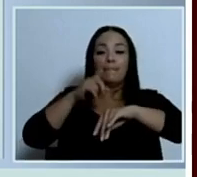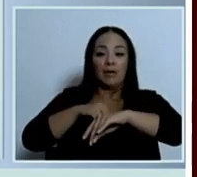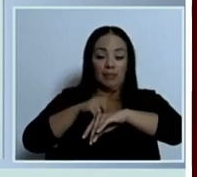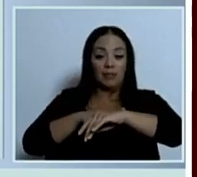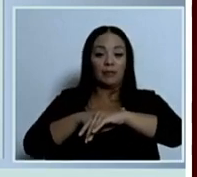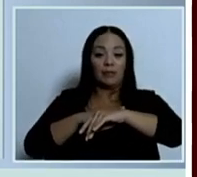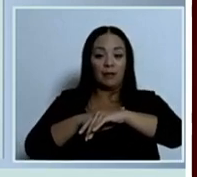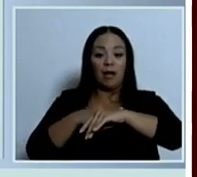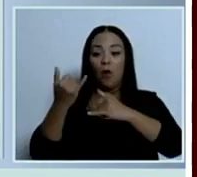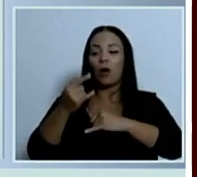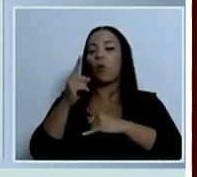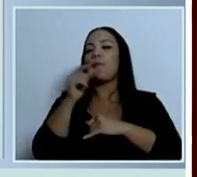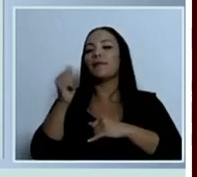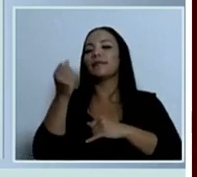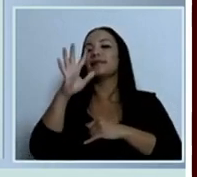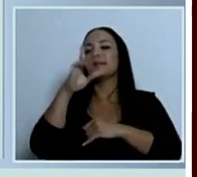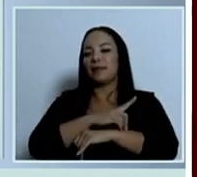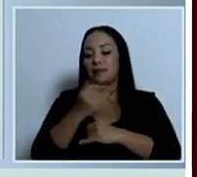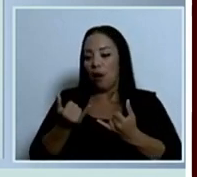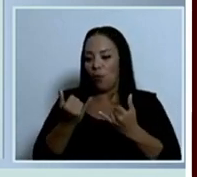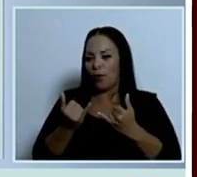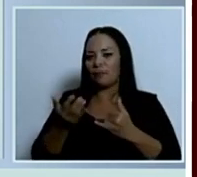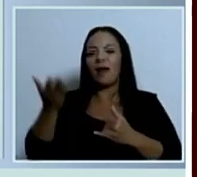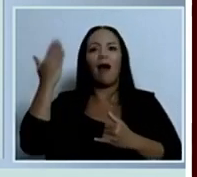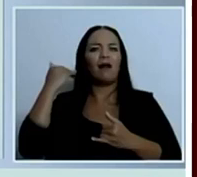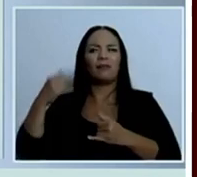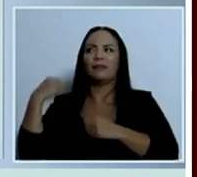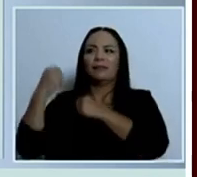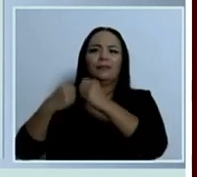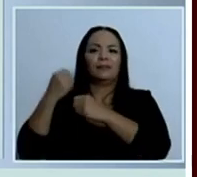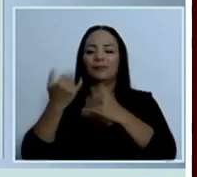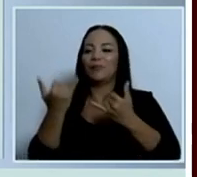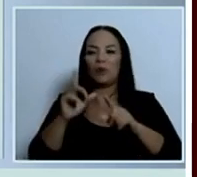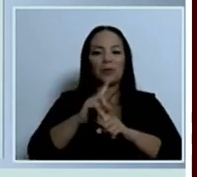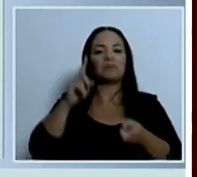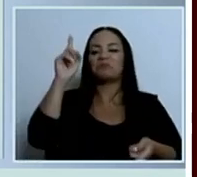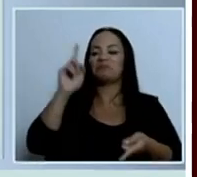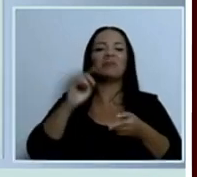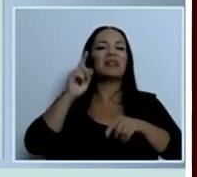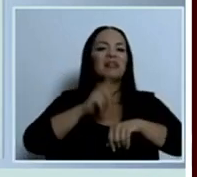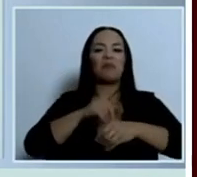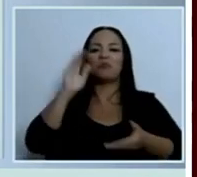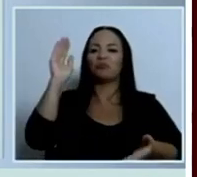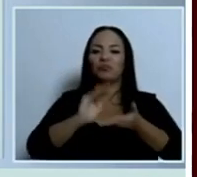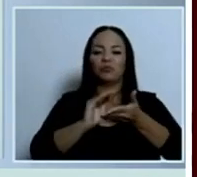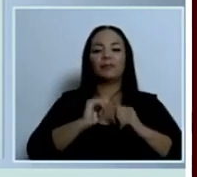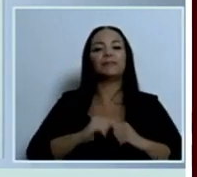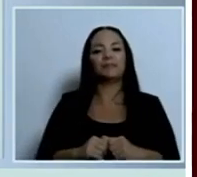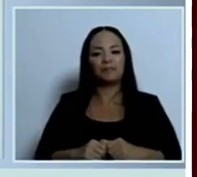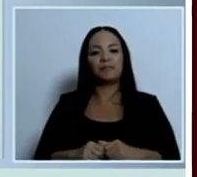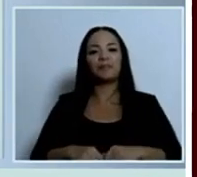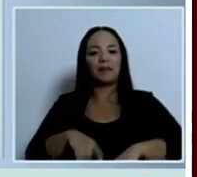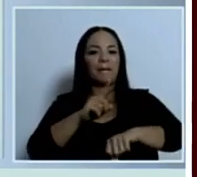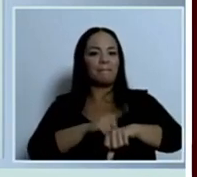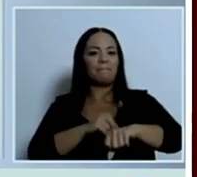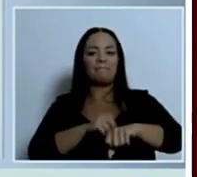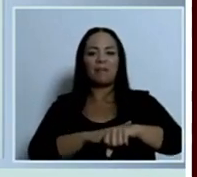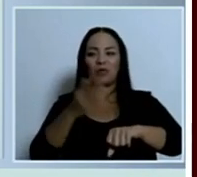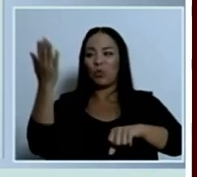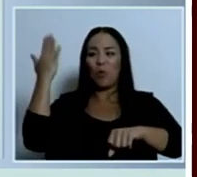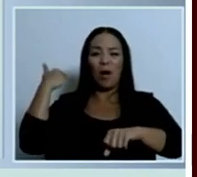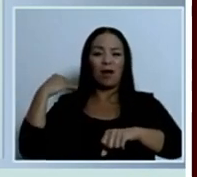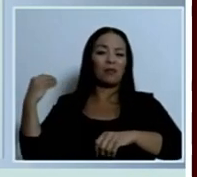mes y quince días incluyendo una publicación de diez días hábiles en el edicto. Entonces, los plazos se caen completamente